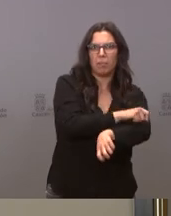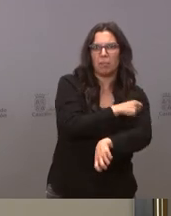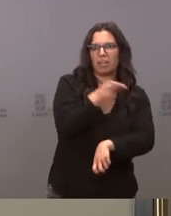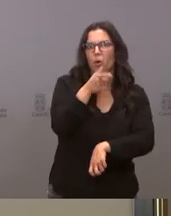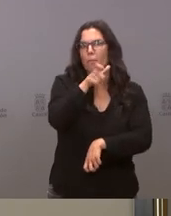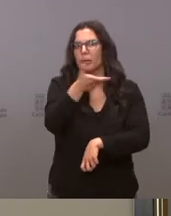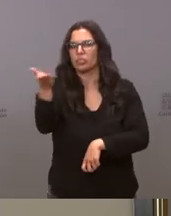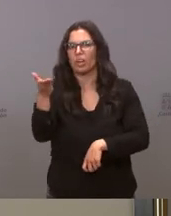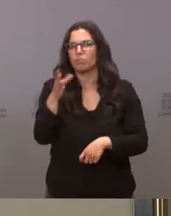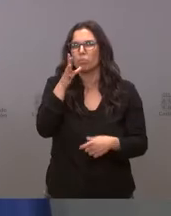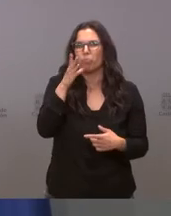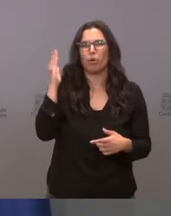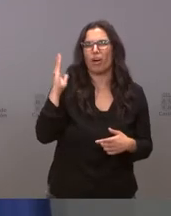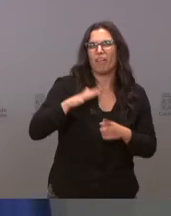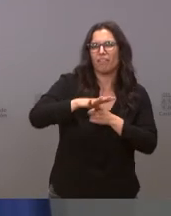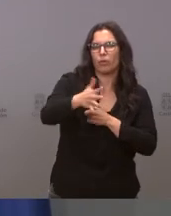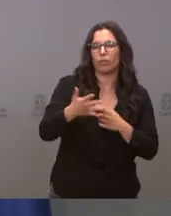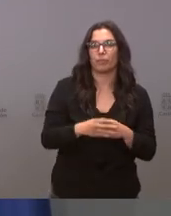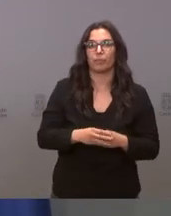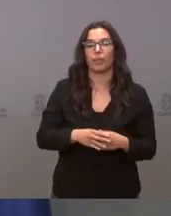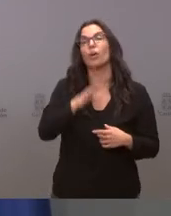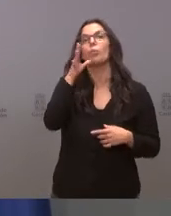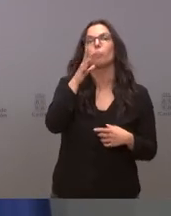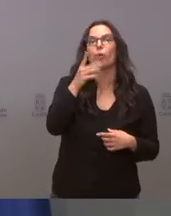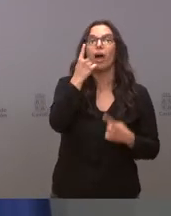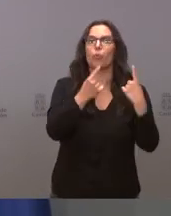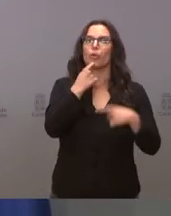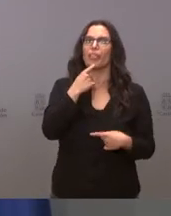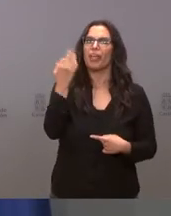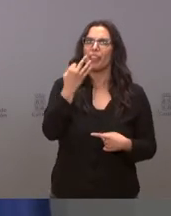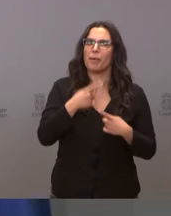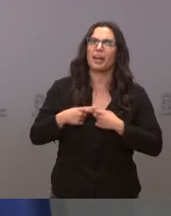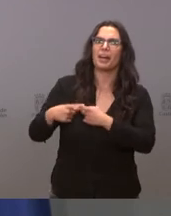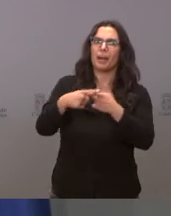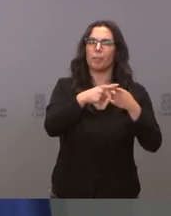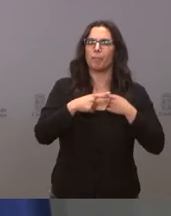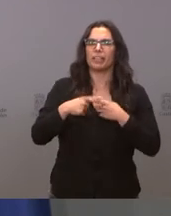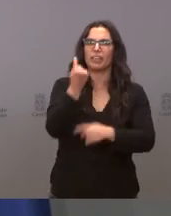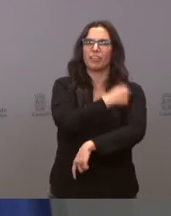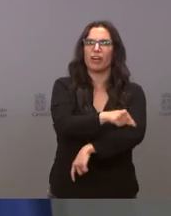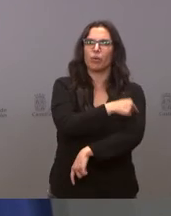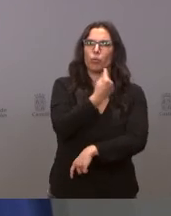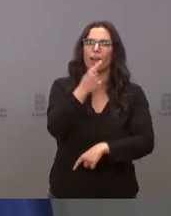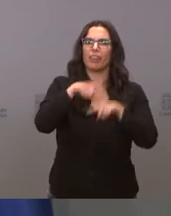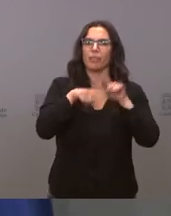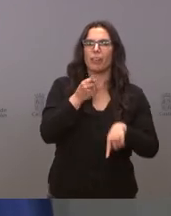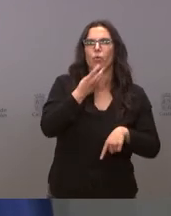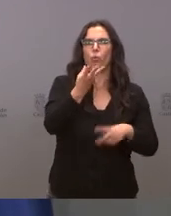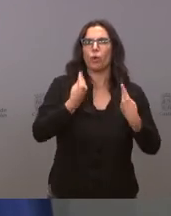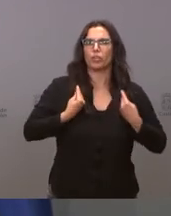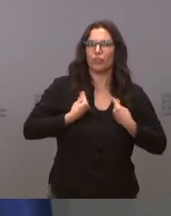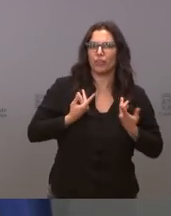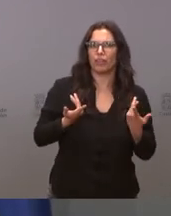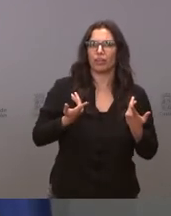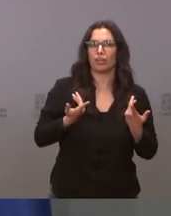entiendo bueno porque se le da soporte a la argumentación de que hay que repartir las vacunas por criterio poblacional entonces se